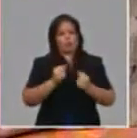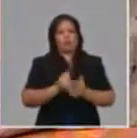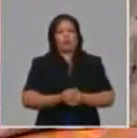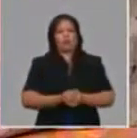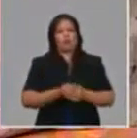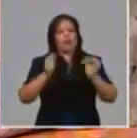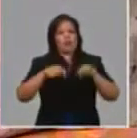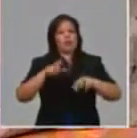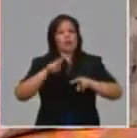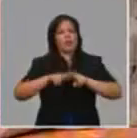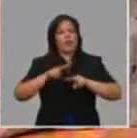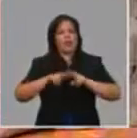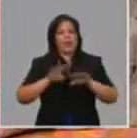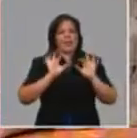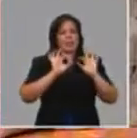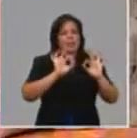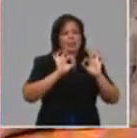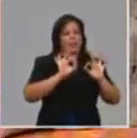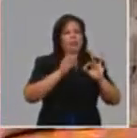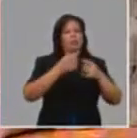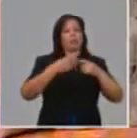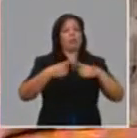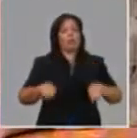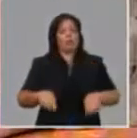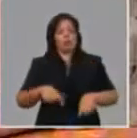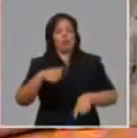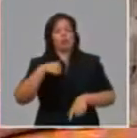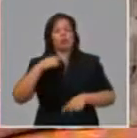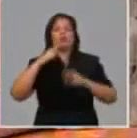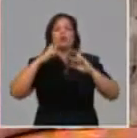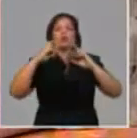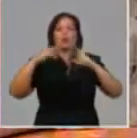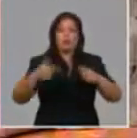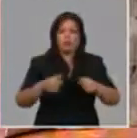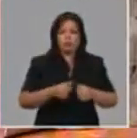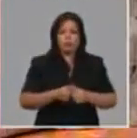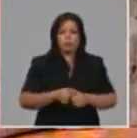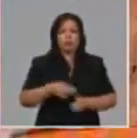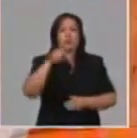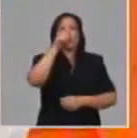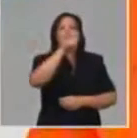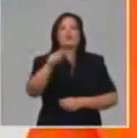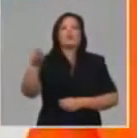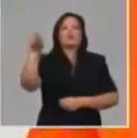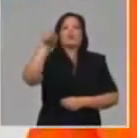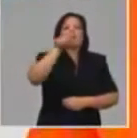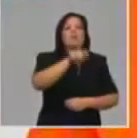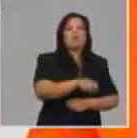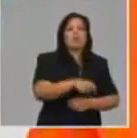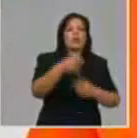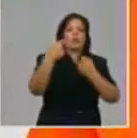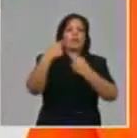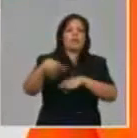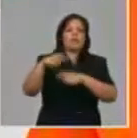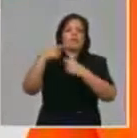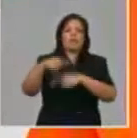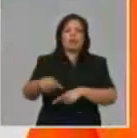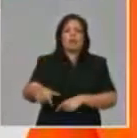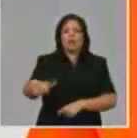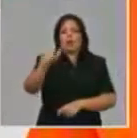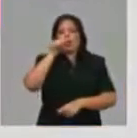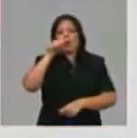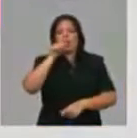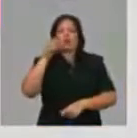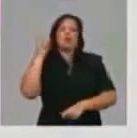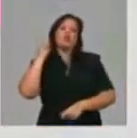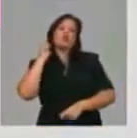Habana, pero creo que es importante reiterarlo, por las excepciones, prohibida la venta de ron a granel en la bodega. Y